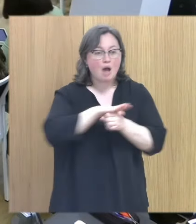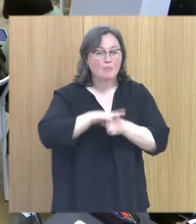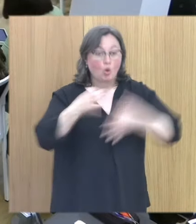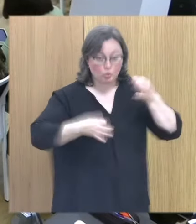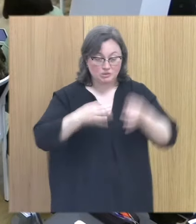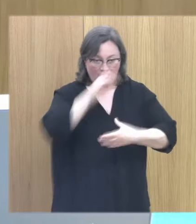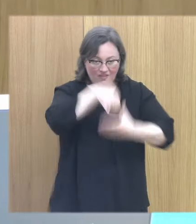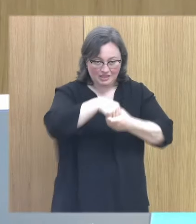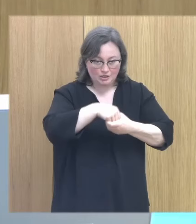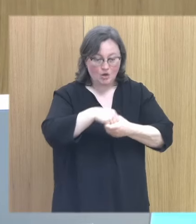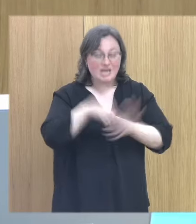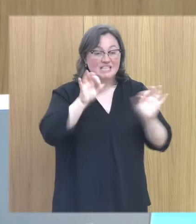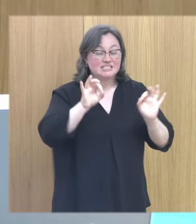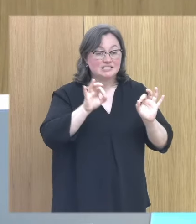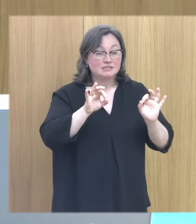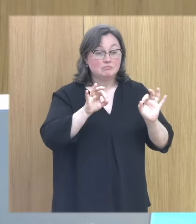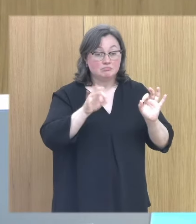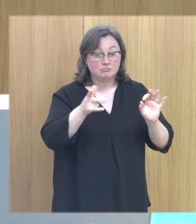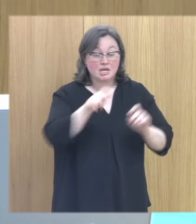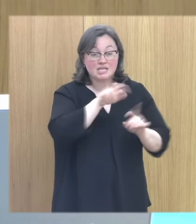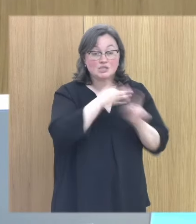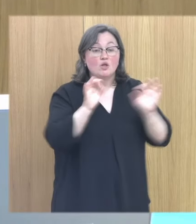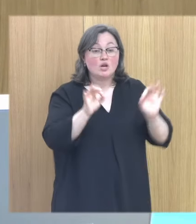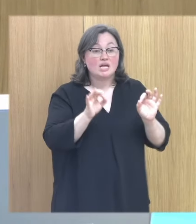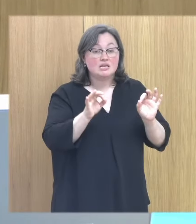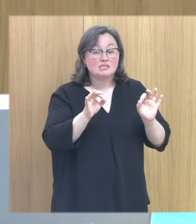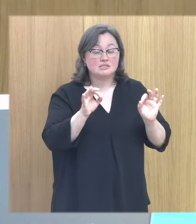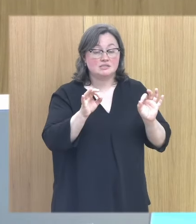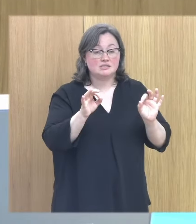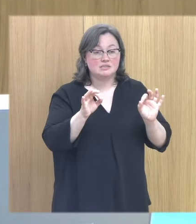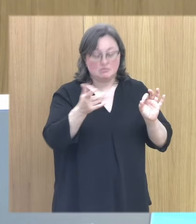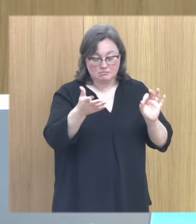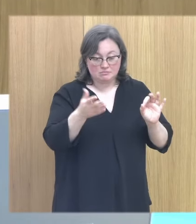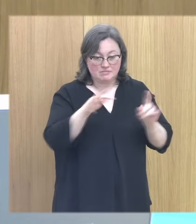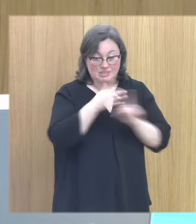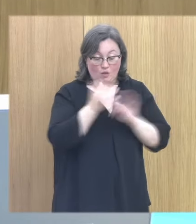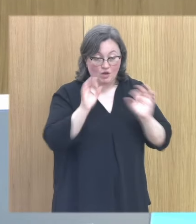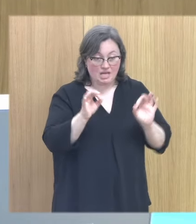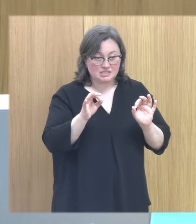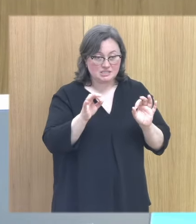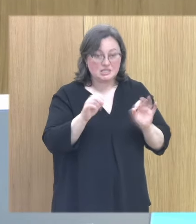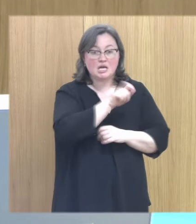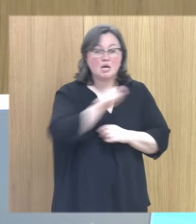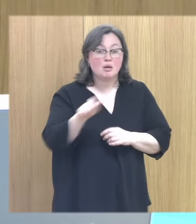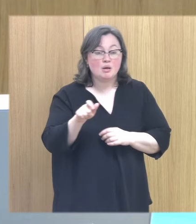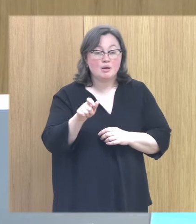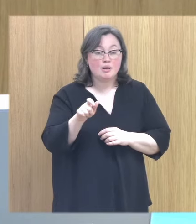justicia para los casos de vamos en este caso puede ser pues para